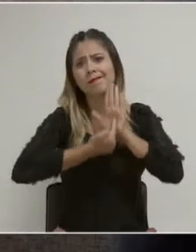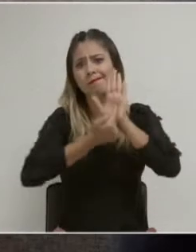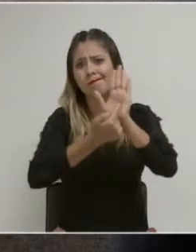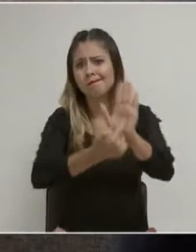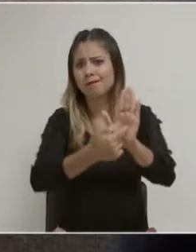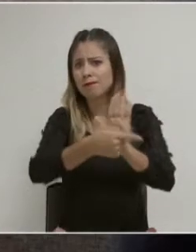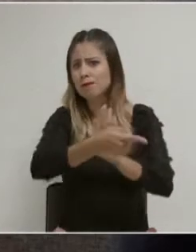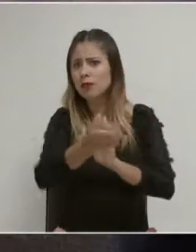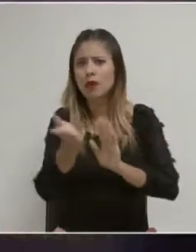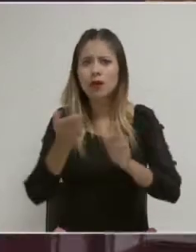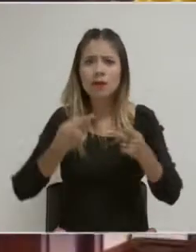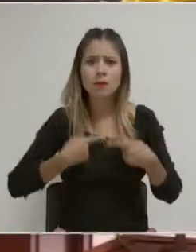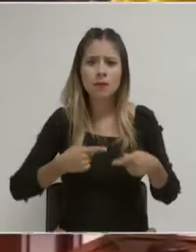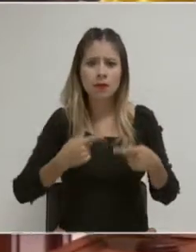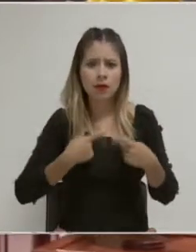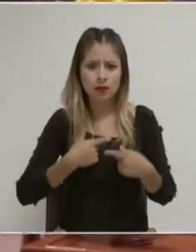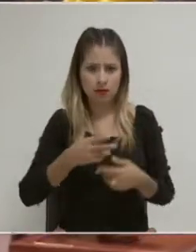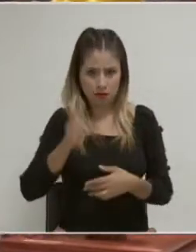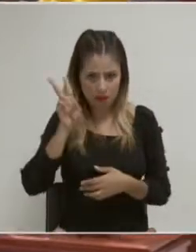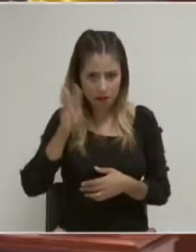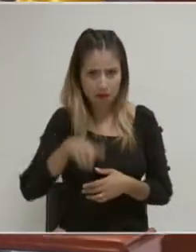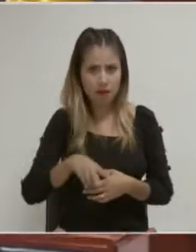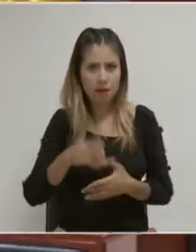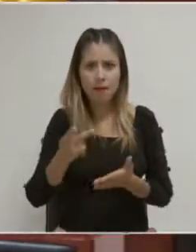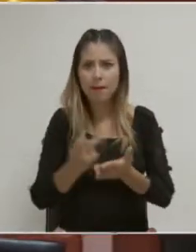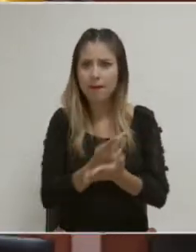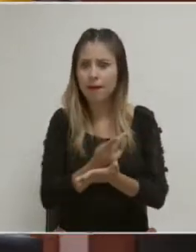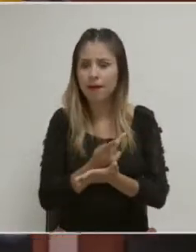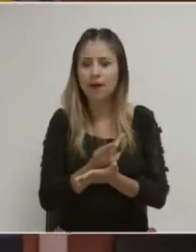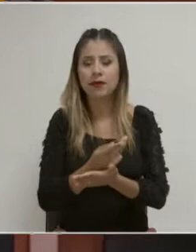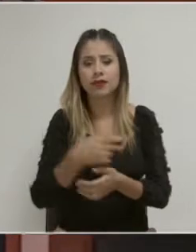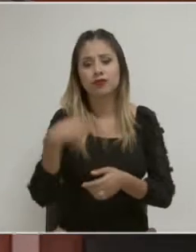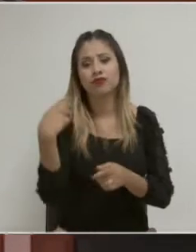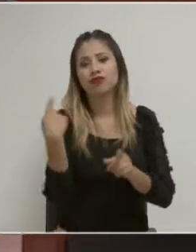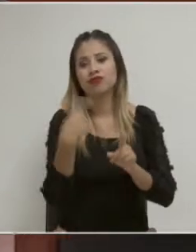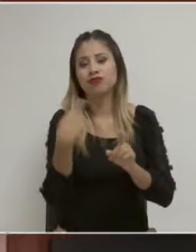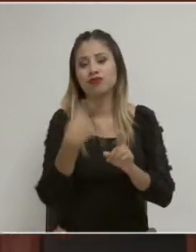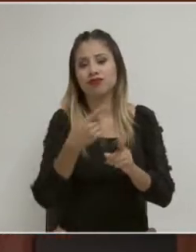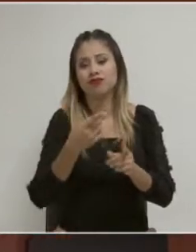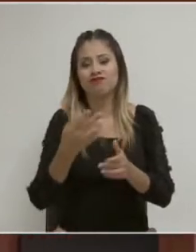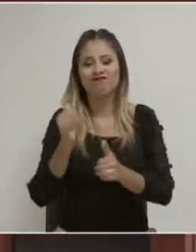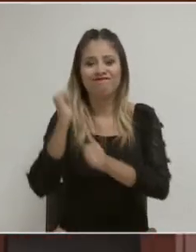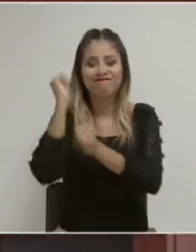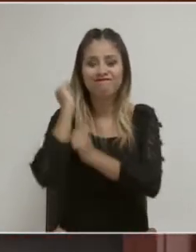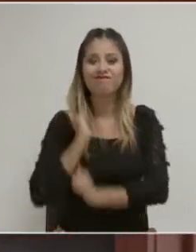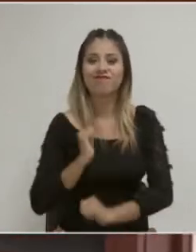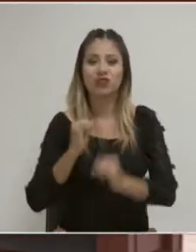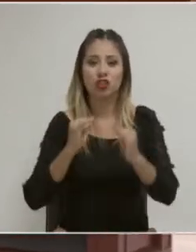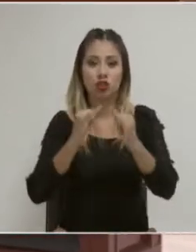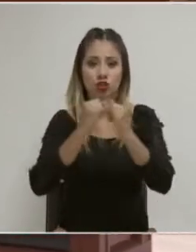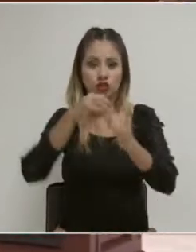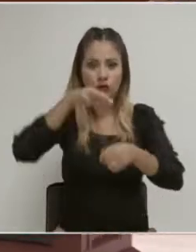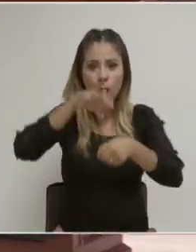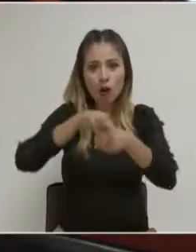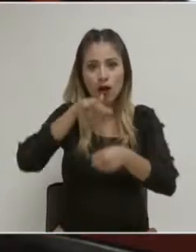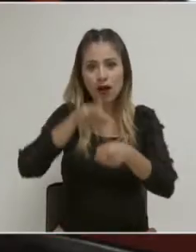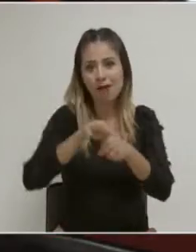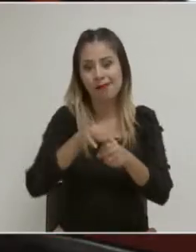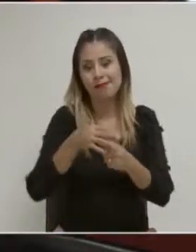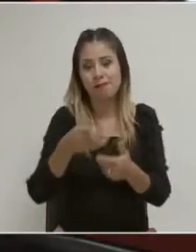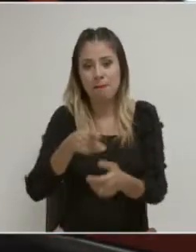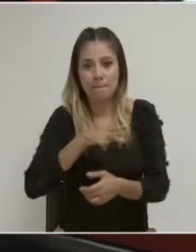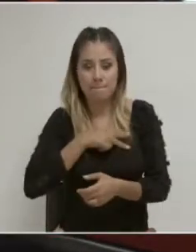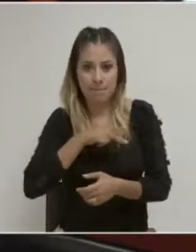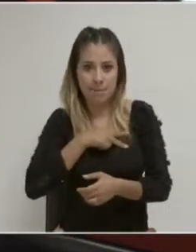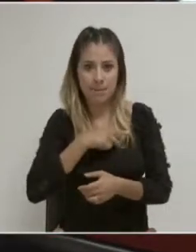de impulsar medidas afirmativas. Y esa es precisamente la tarea a que nos hemos dado las instituciones electorales desde mi